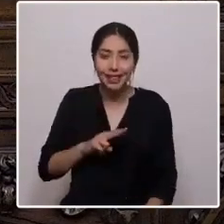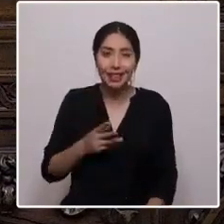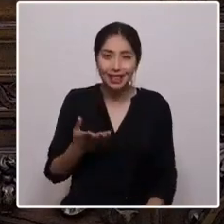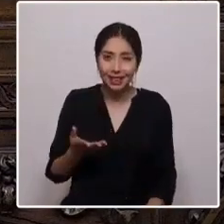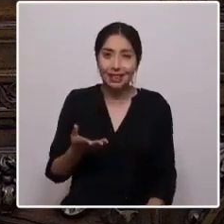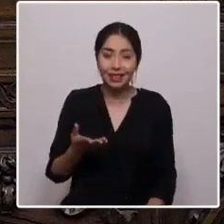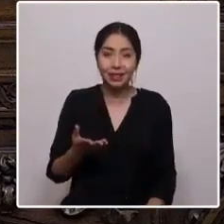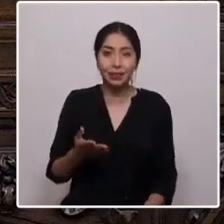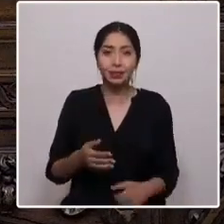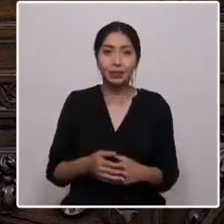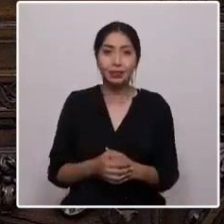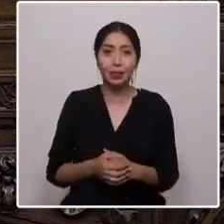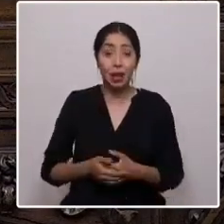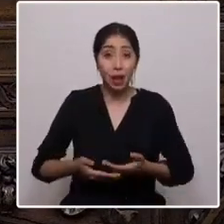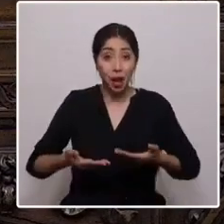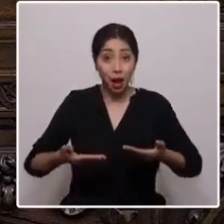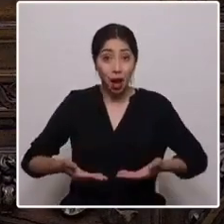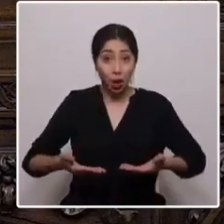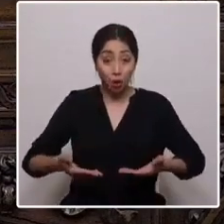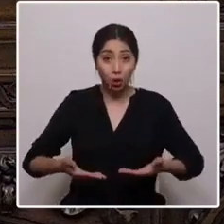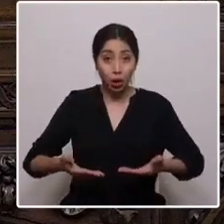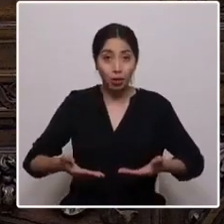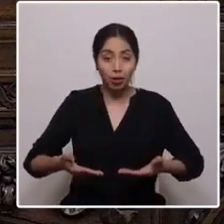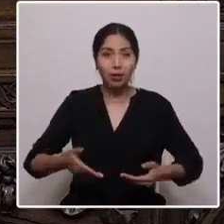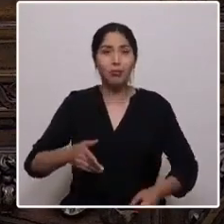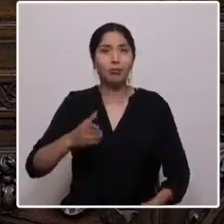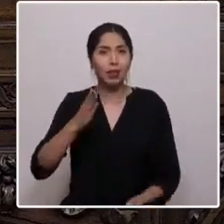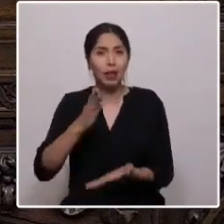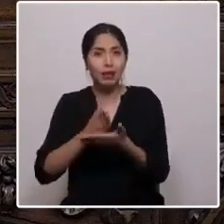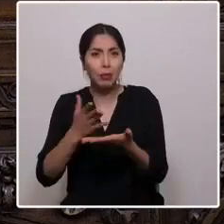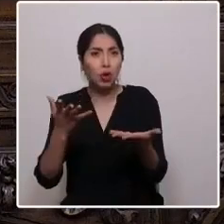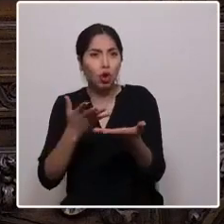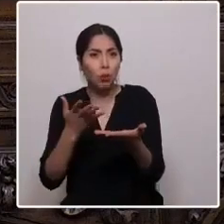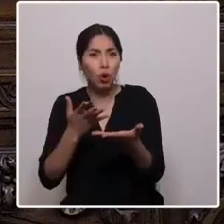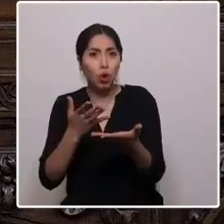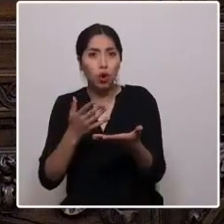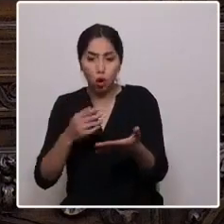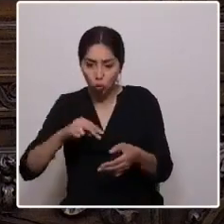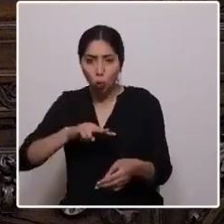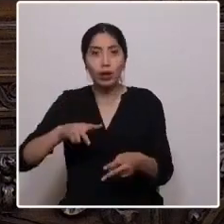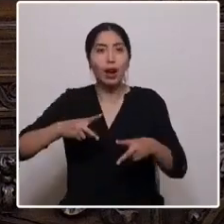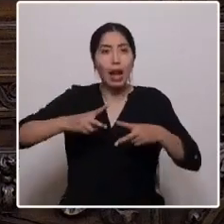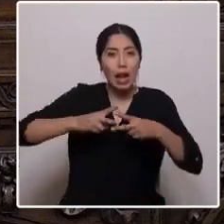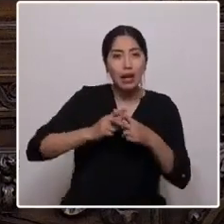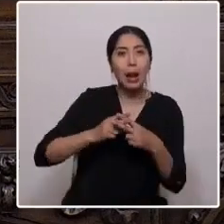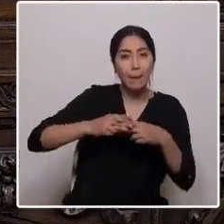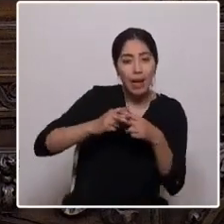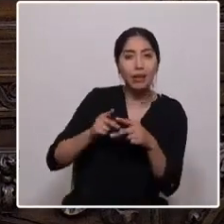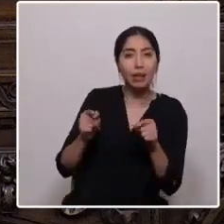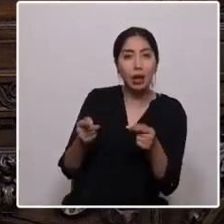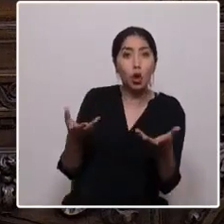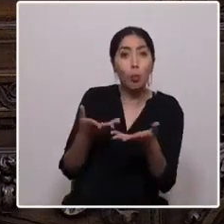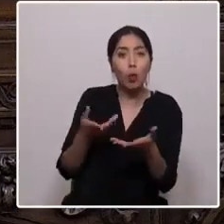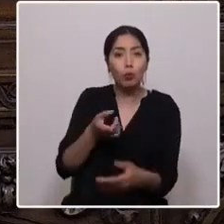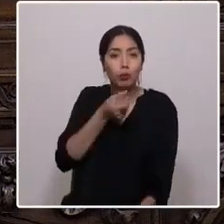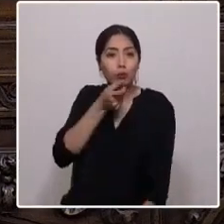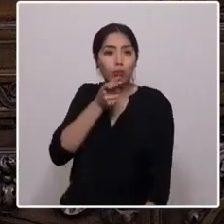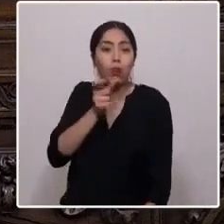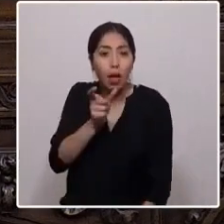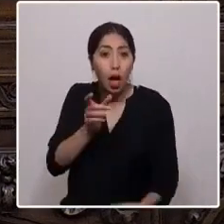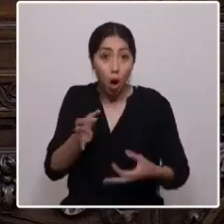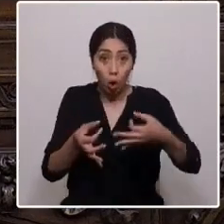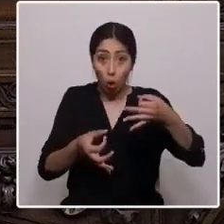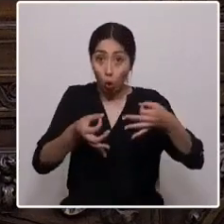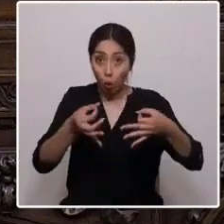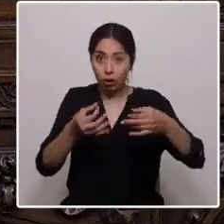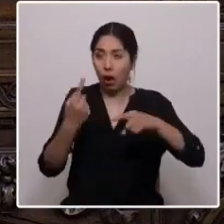fuego. Ahora tendremos que usar nuestras propias herramientas. Será con una palabra justa y con